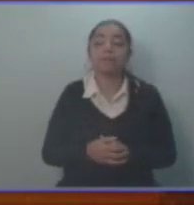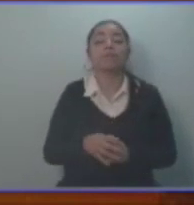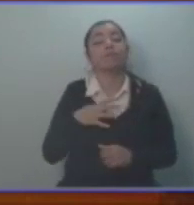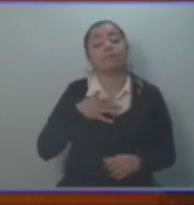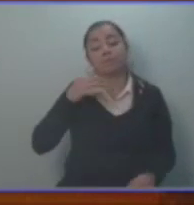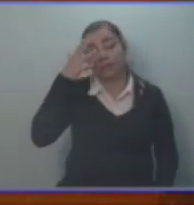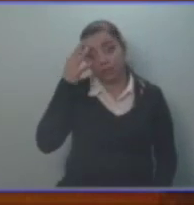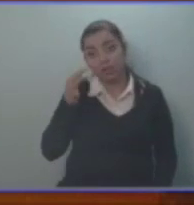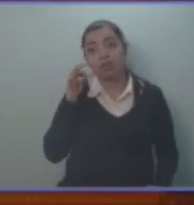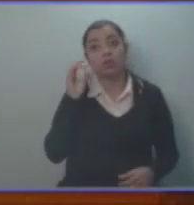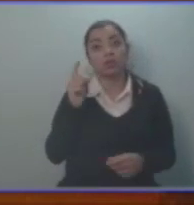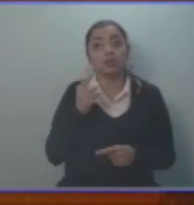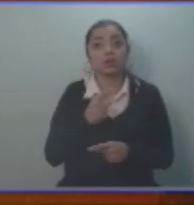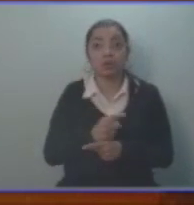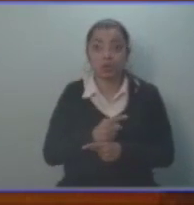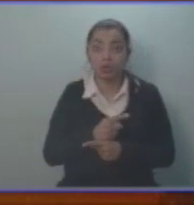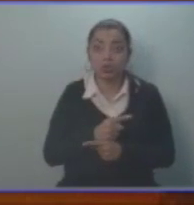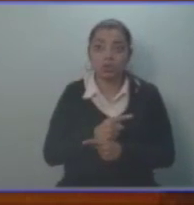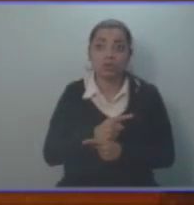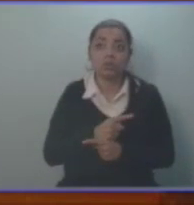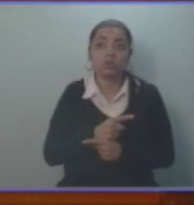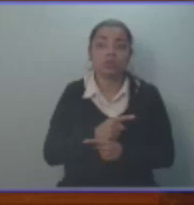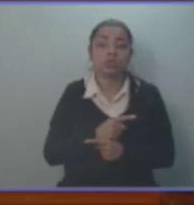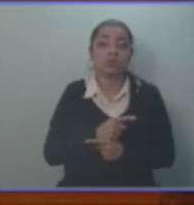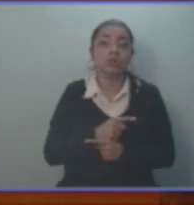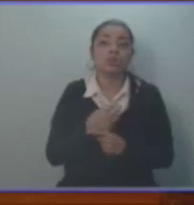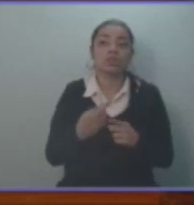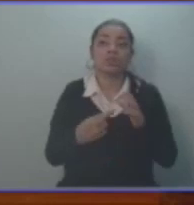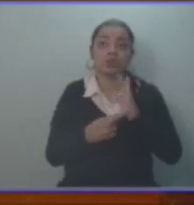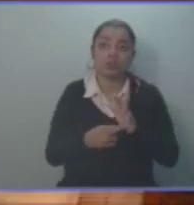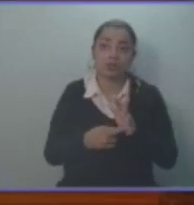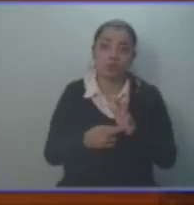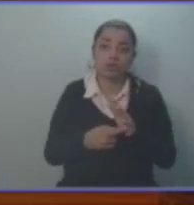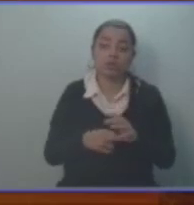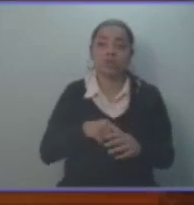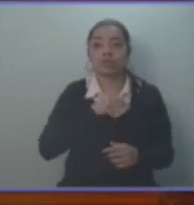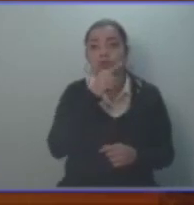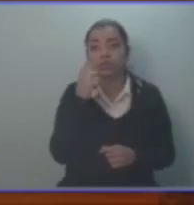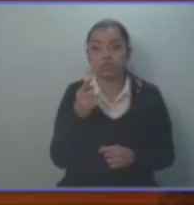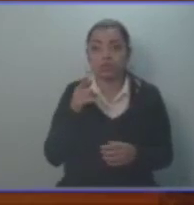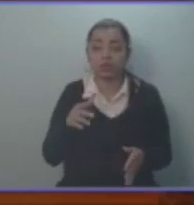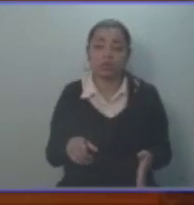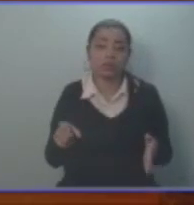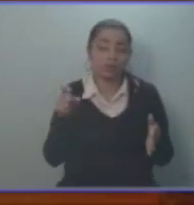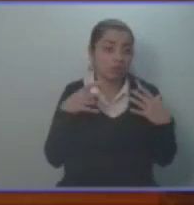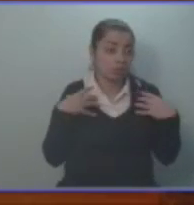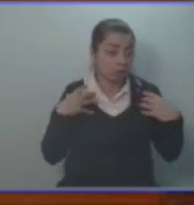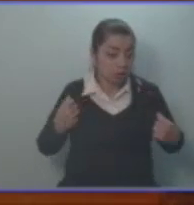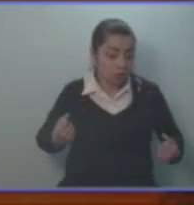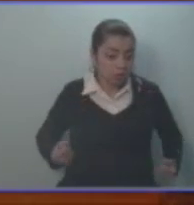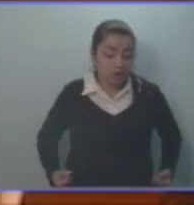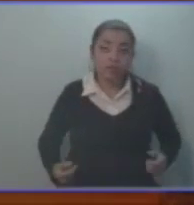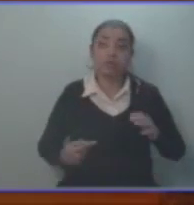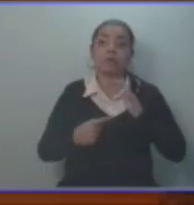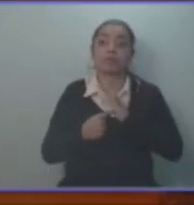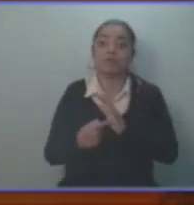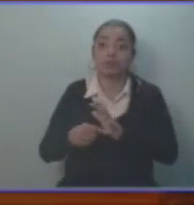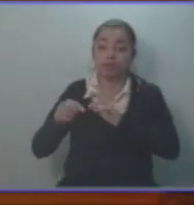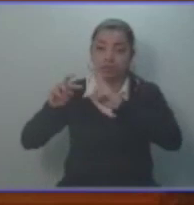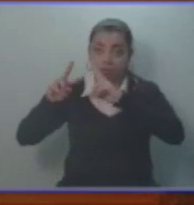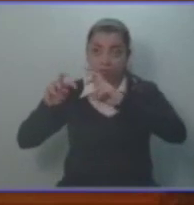correcto es dar noticia al representante de los intereses del Estado para que mediante la investigación